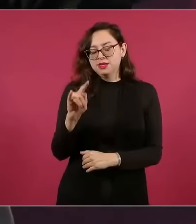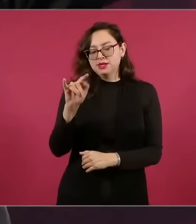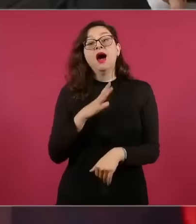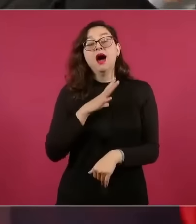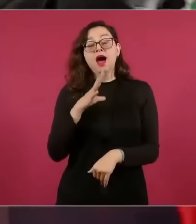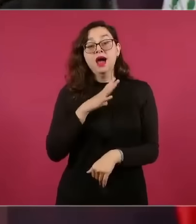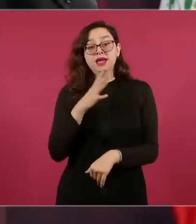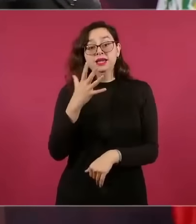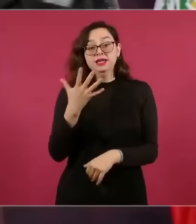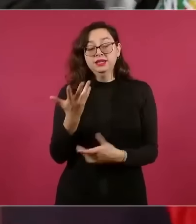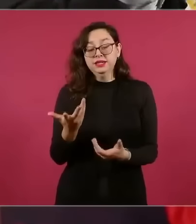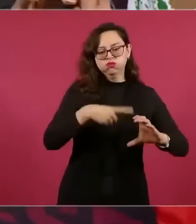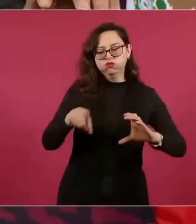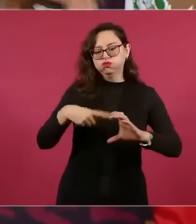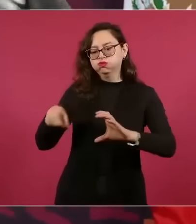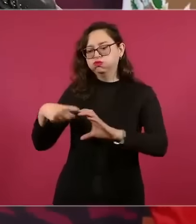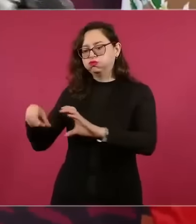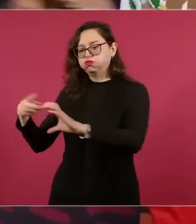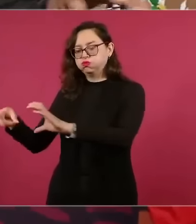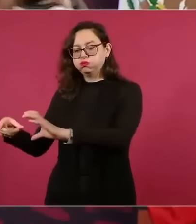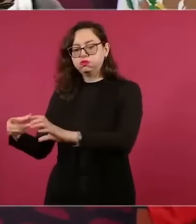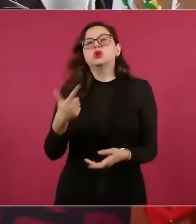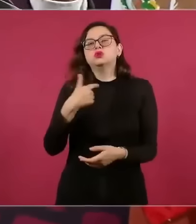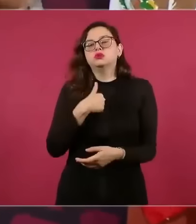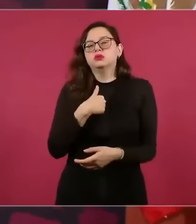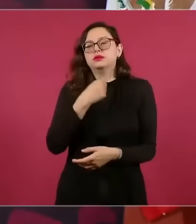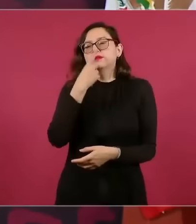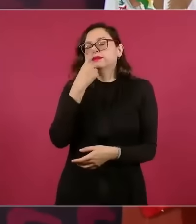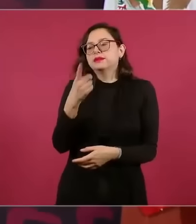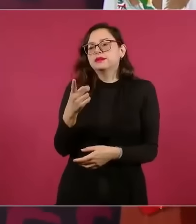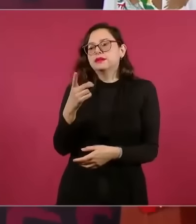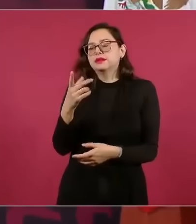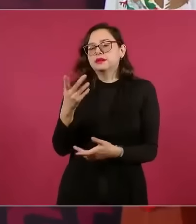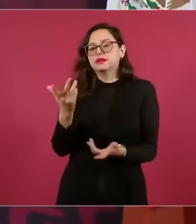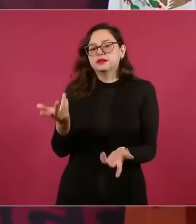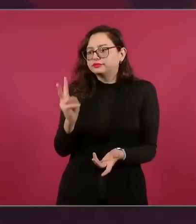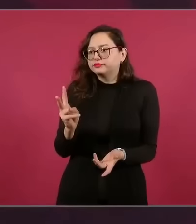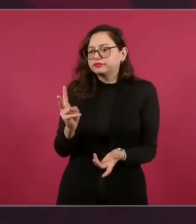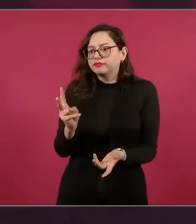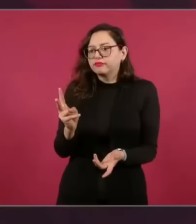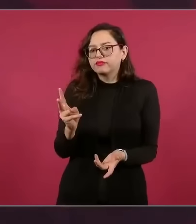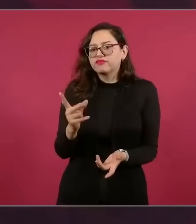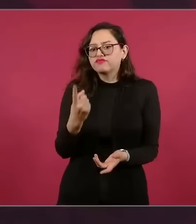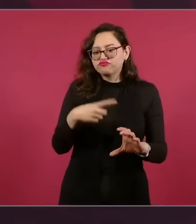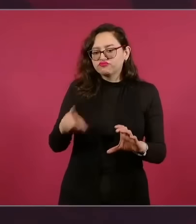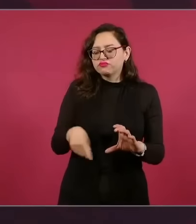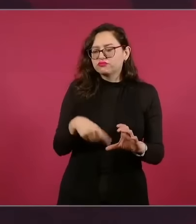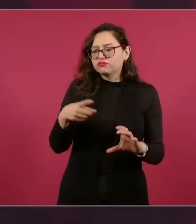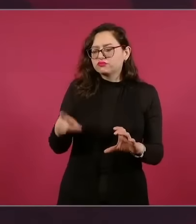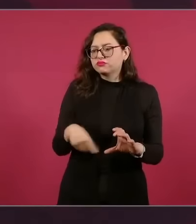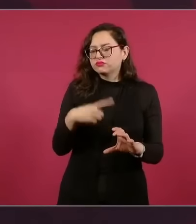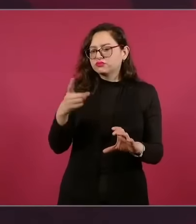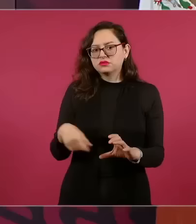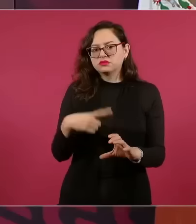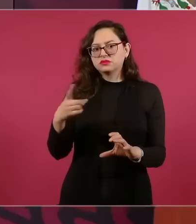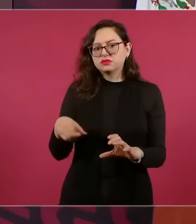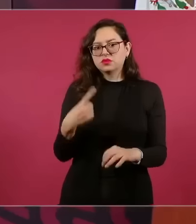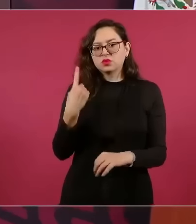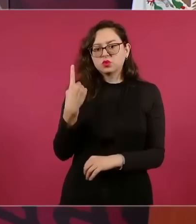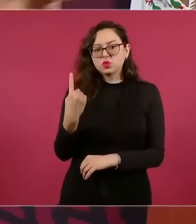turbinas, que sólo utilizaban una y eso, medio día,